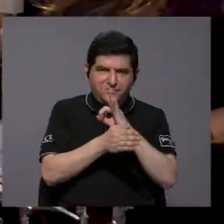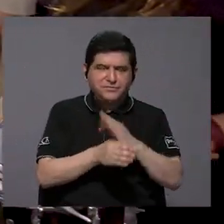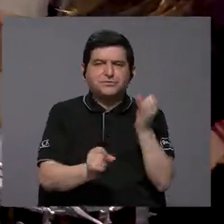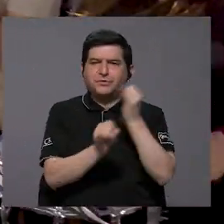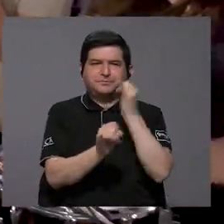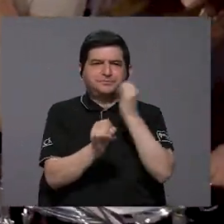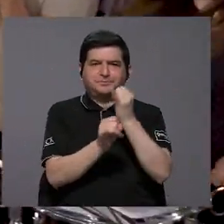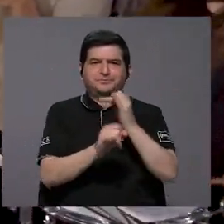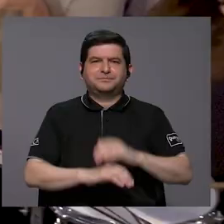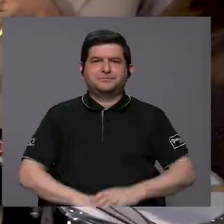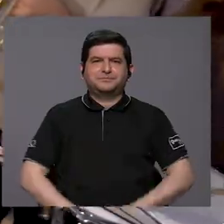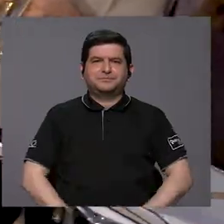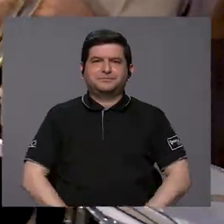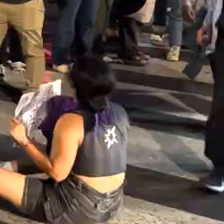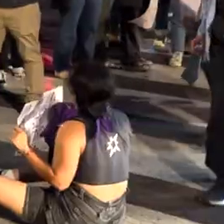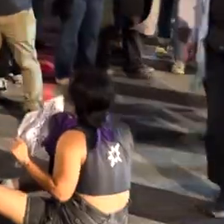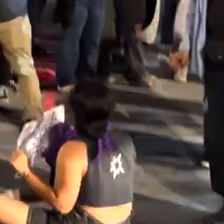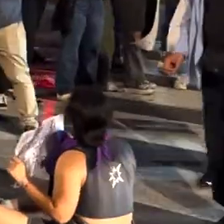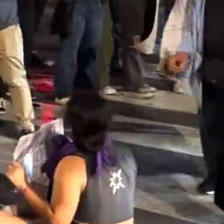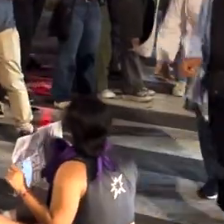al funcionamiento de la institución.